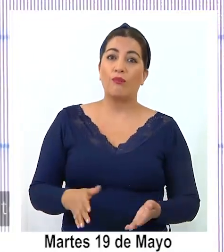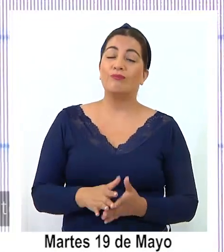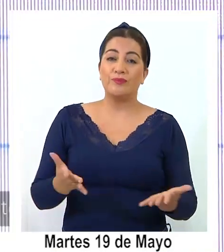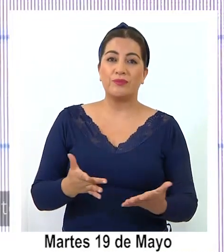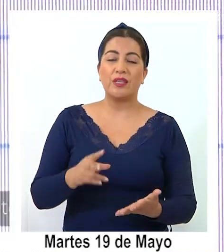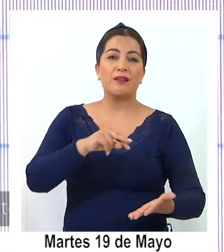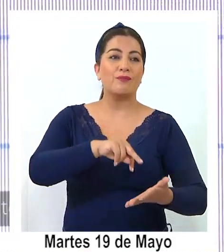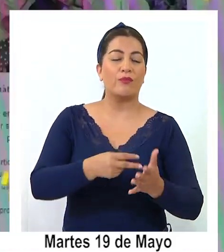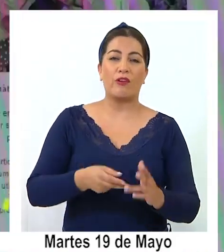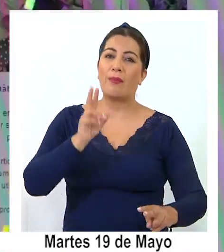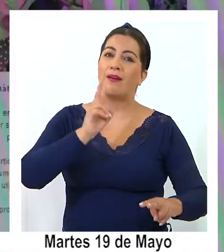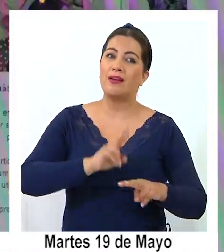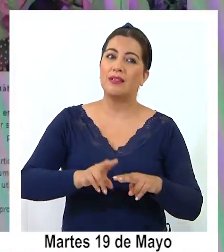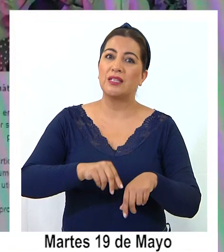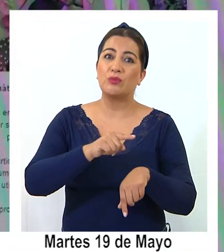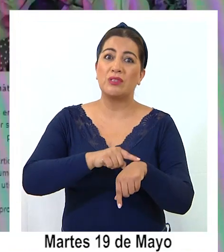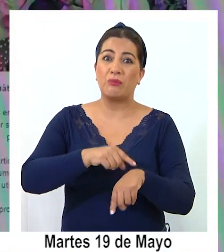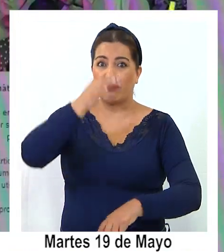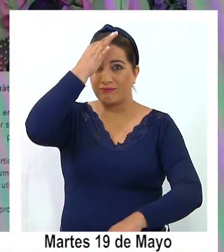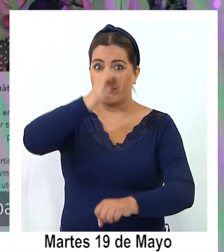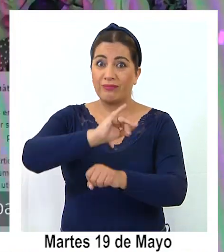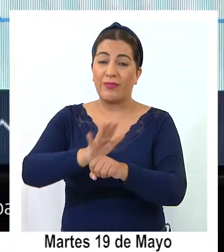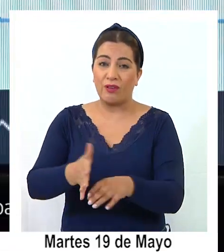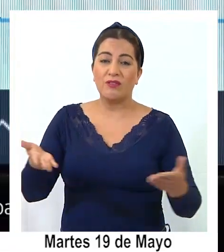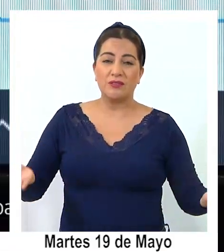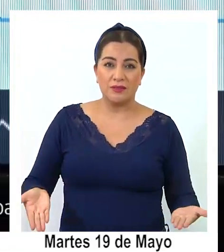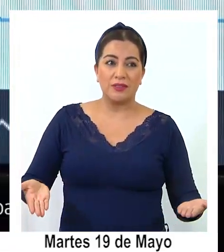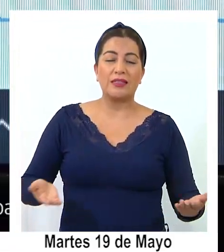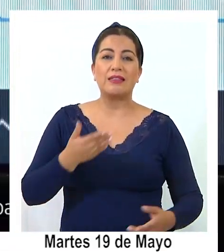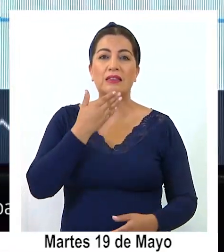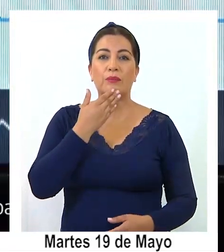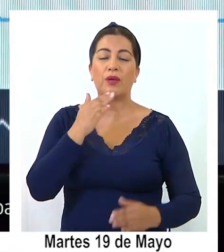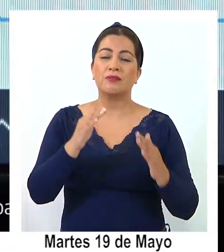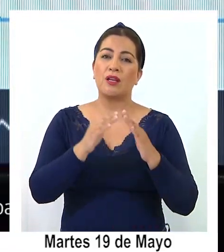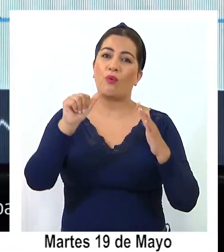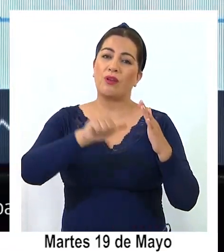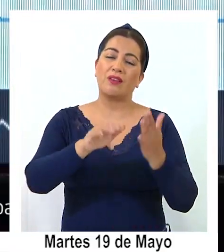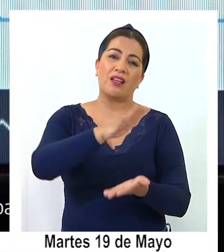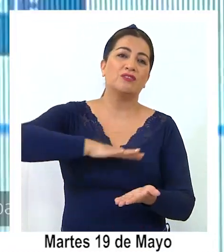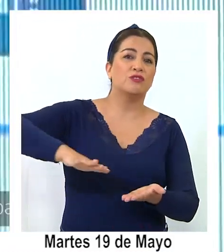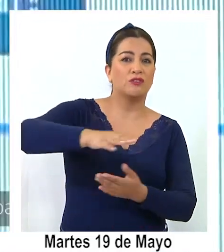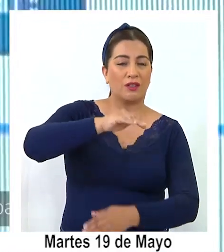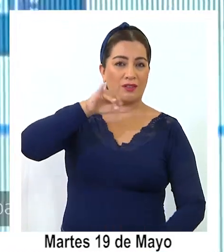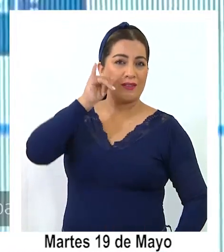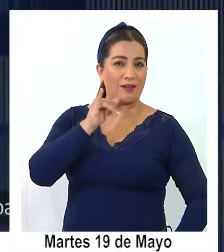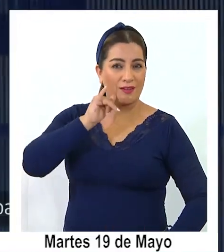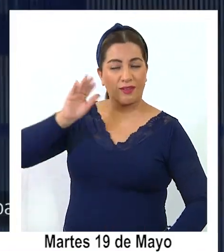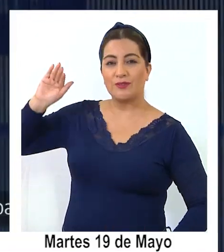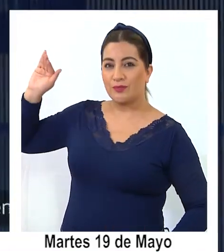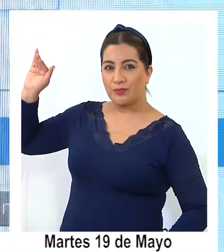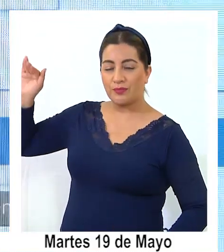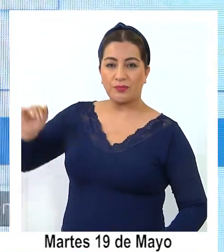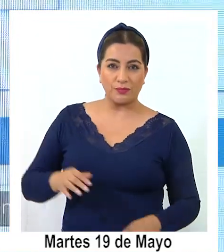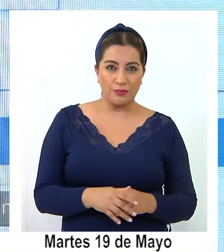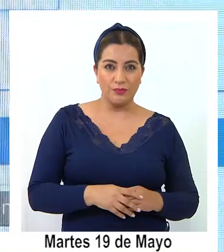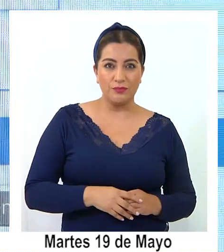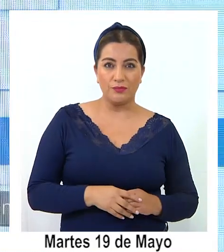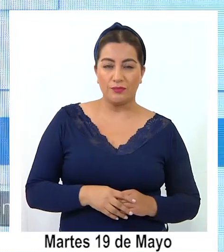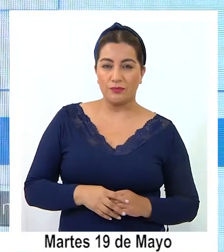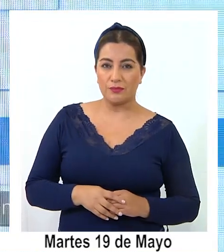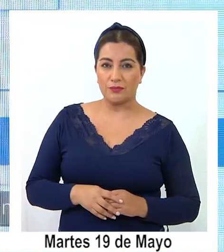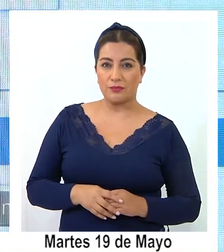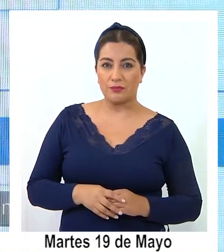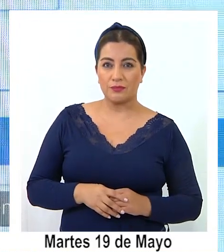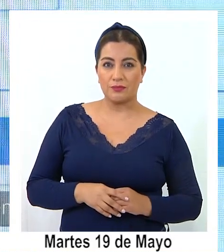desafío de desarrollarlo en tiempos de pandemia y en condición de cuarentena total para las comunas de Iquique y Alto Hospicio.